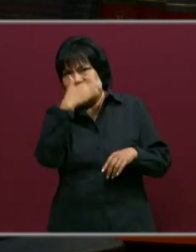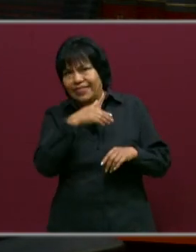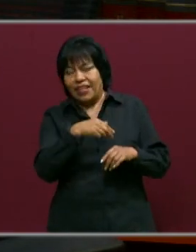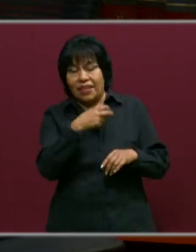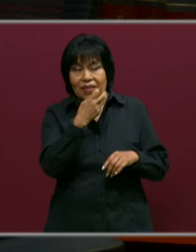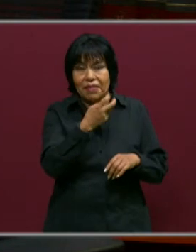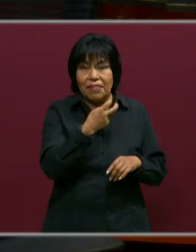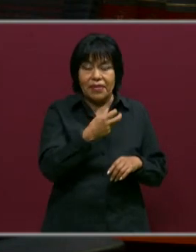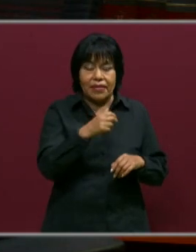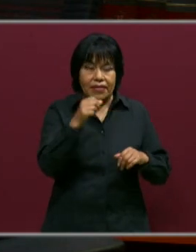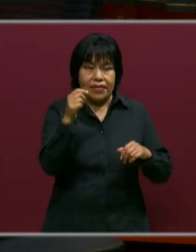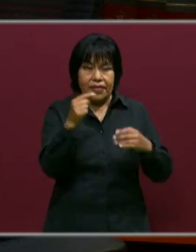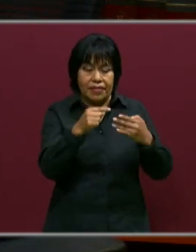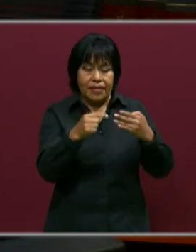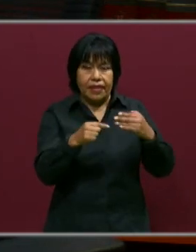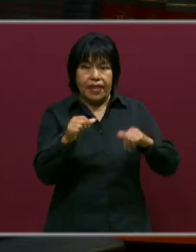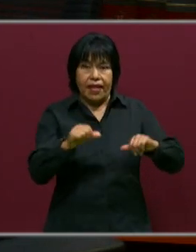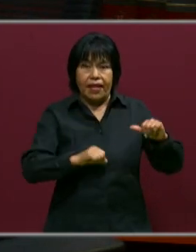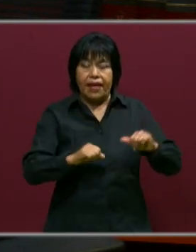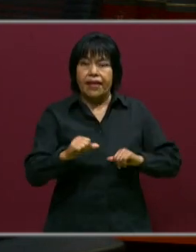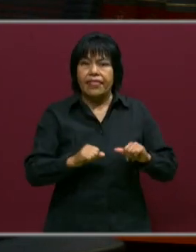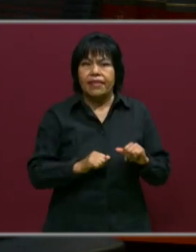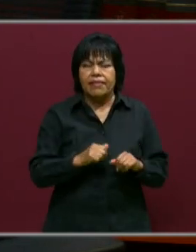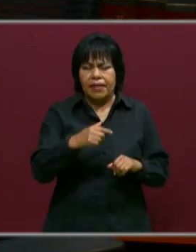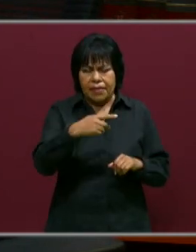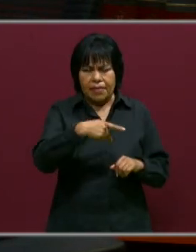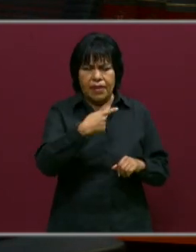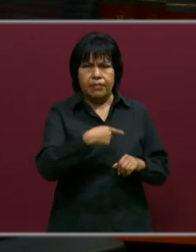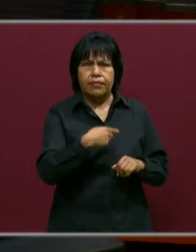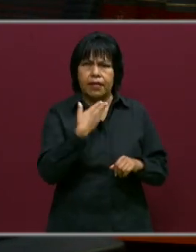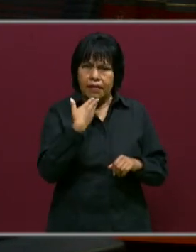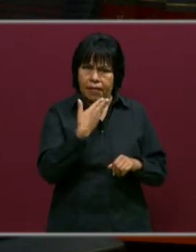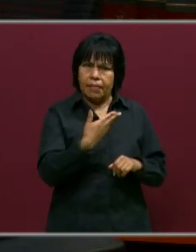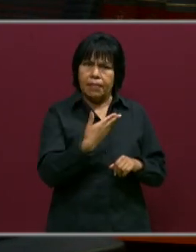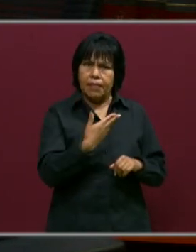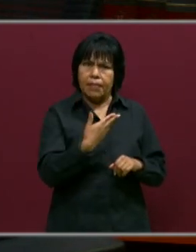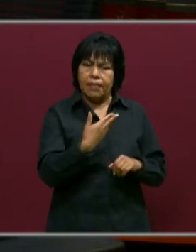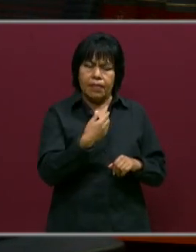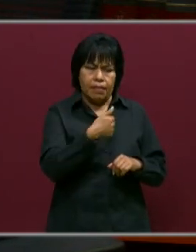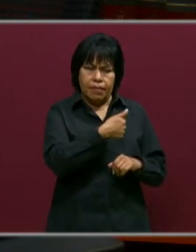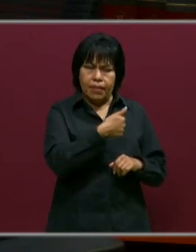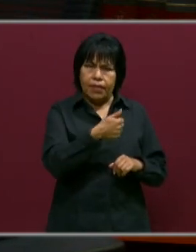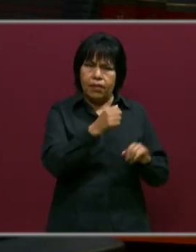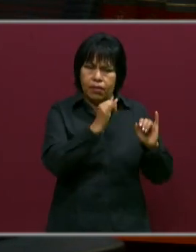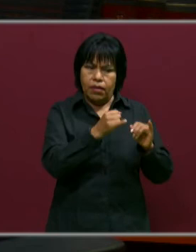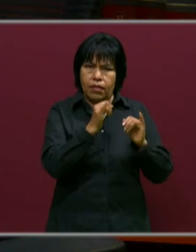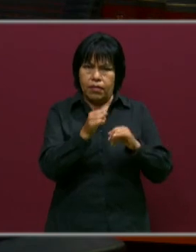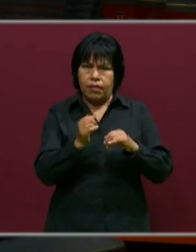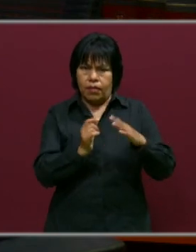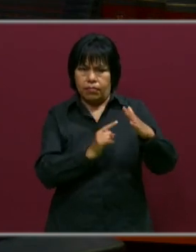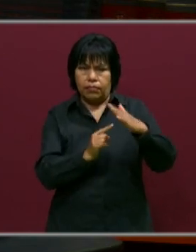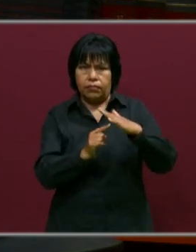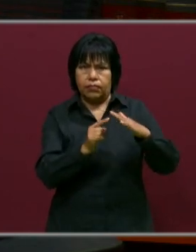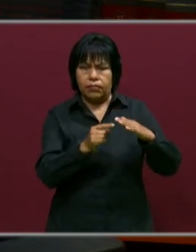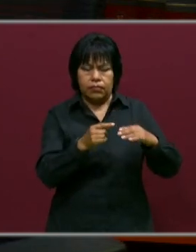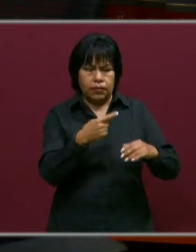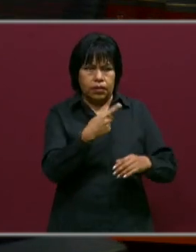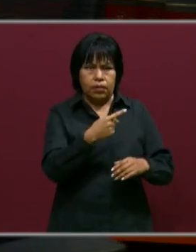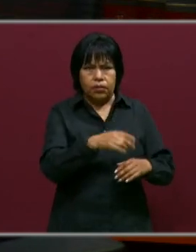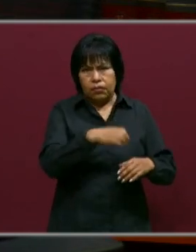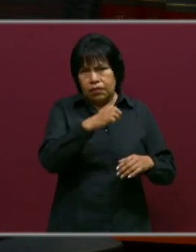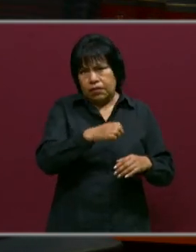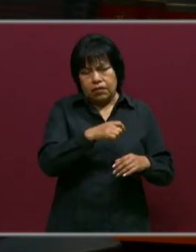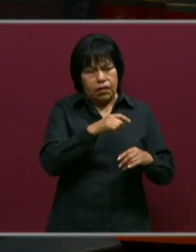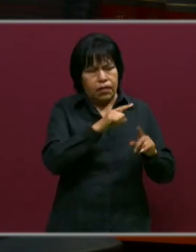por eso las actividades fueron, nos tendríamos que preguntar si fueron accesibles para los niños, de acuerdo a lo que están viviendo y a su